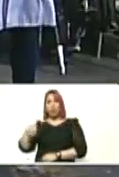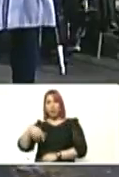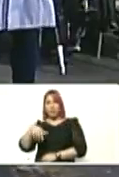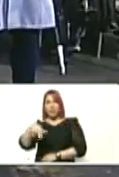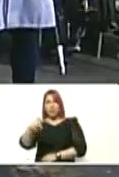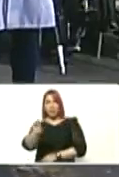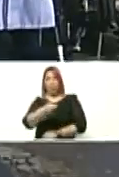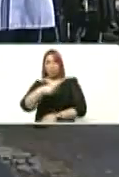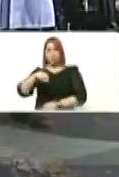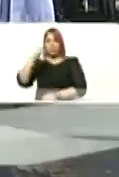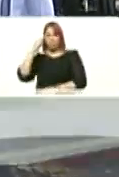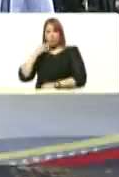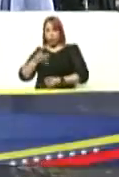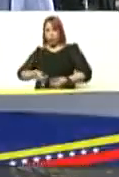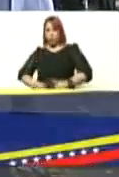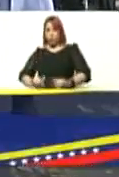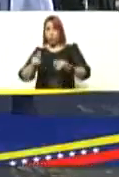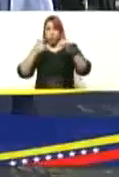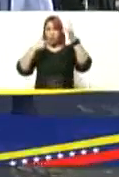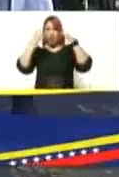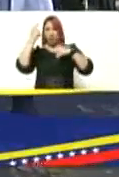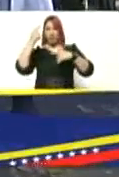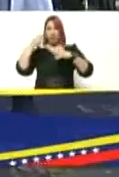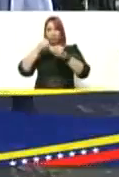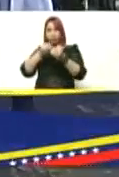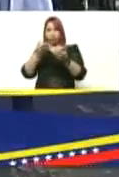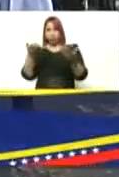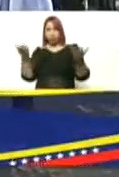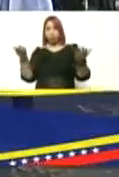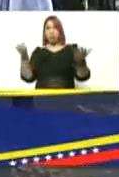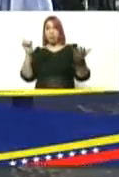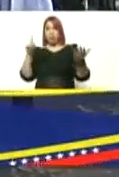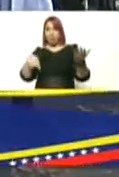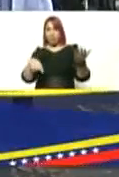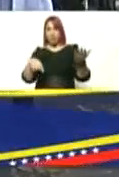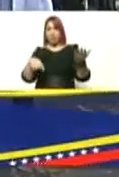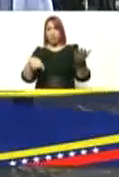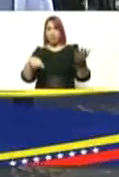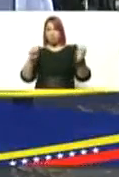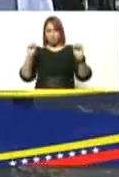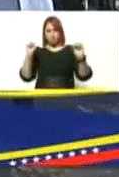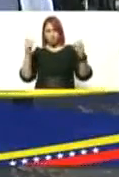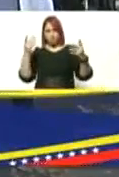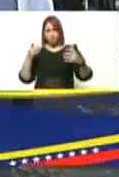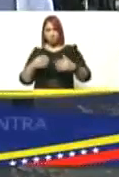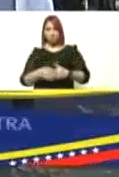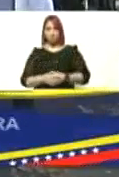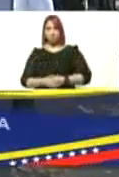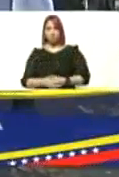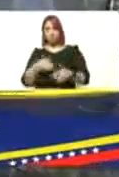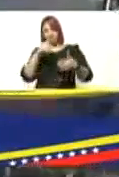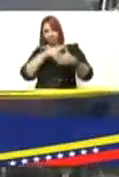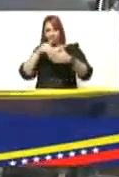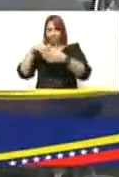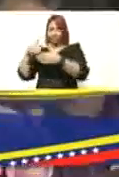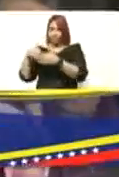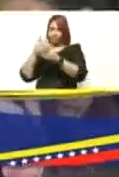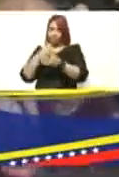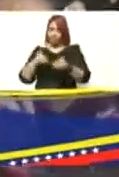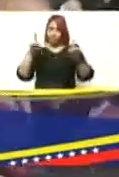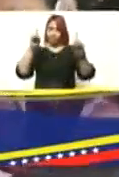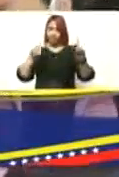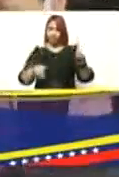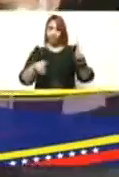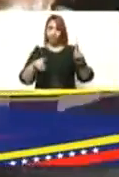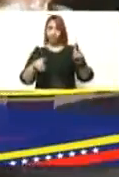el hijo del comandante Hugo Chávez por esas tierras también con esos triunfos electorales democráticos y por supuesto